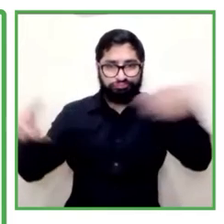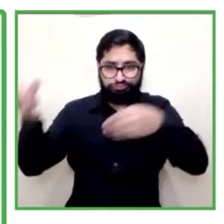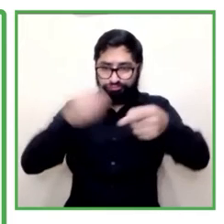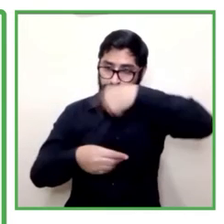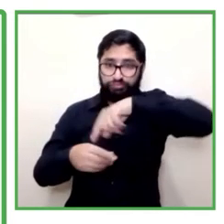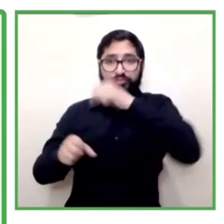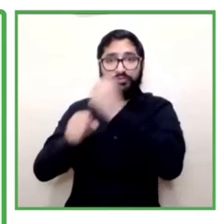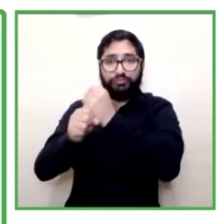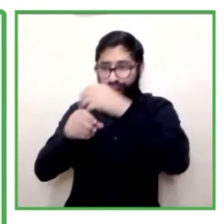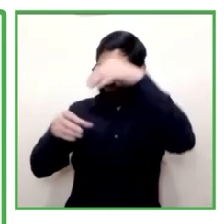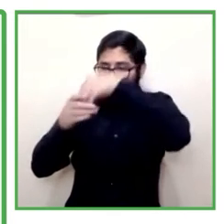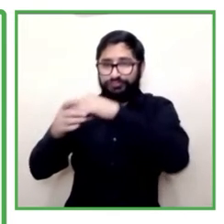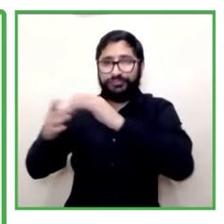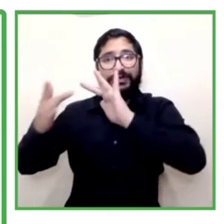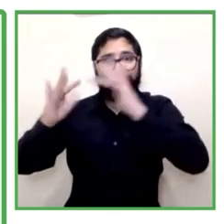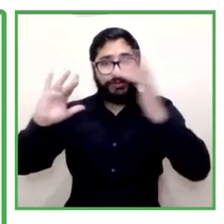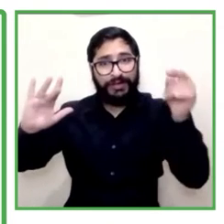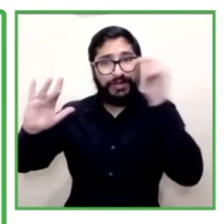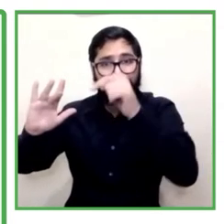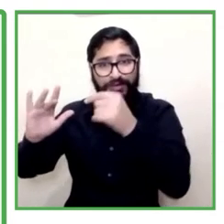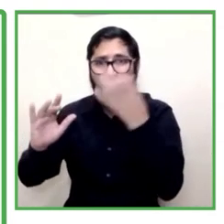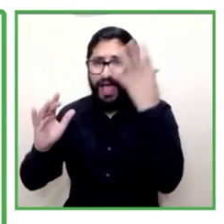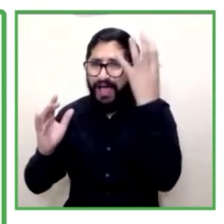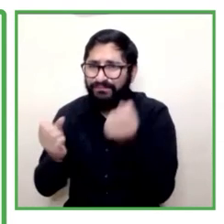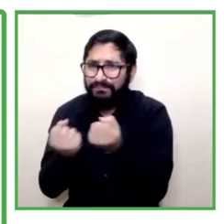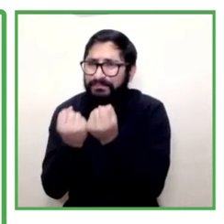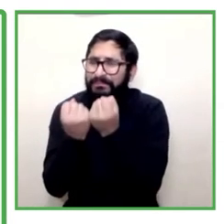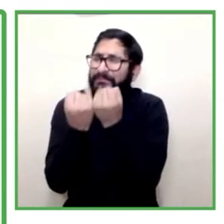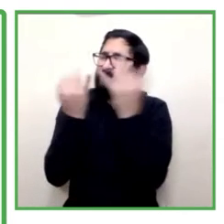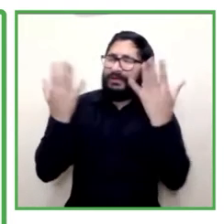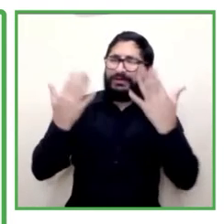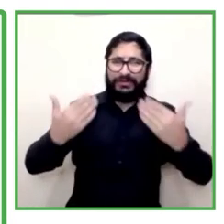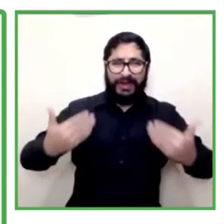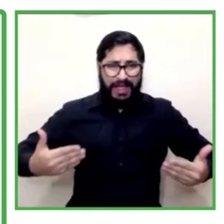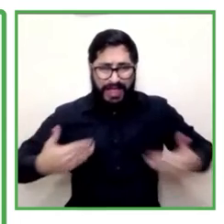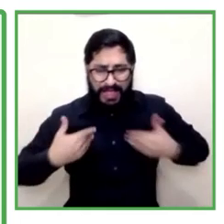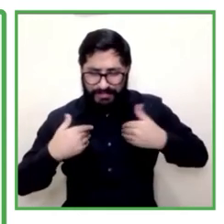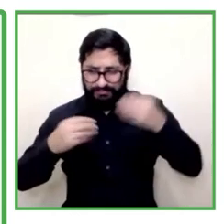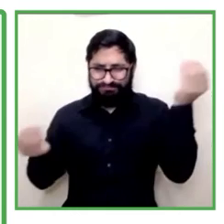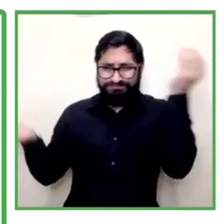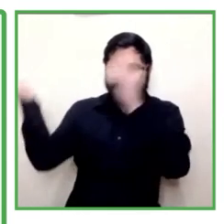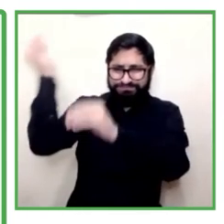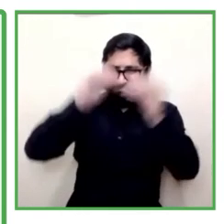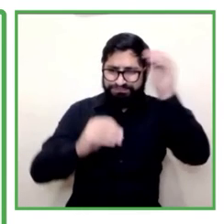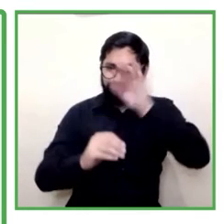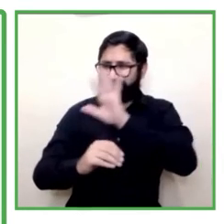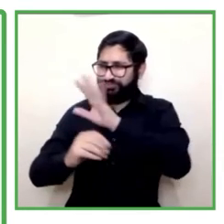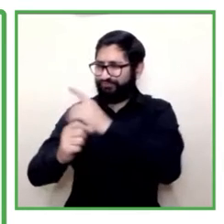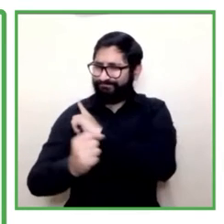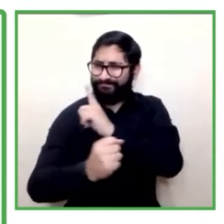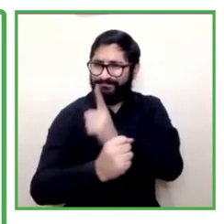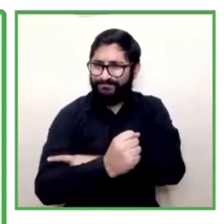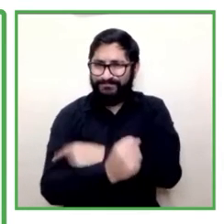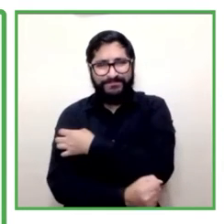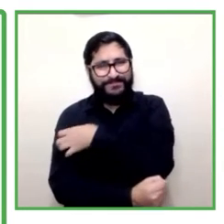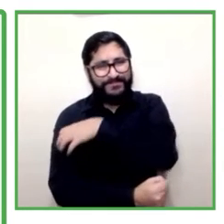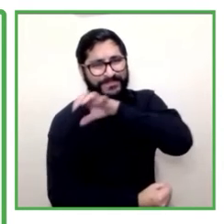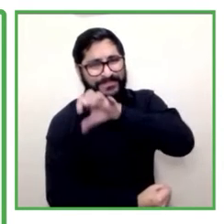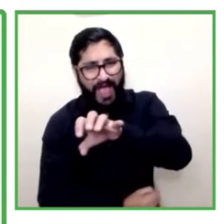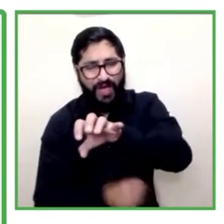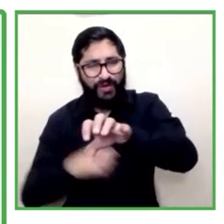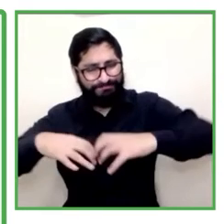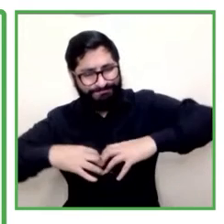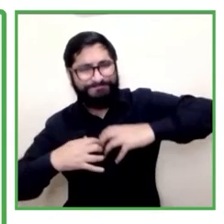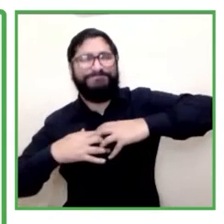muchos esfuerzos en términos de fortalecer la accesibilidad y la usabilidad y es que tenemos plataforma académica plataforma